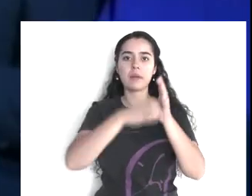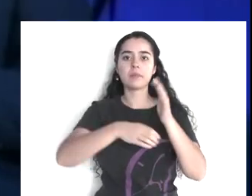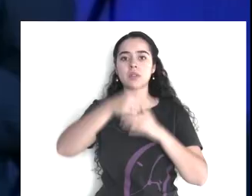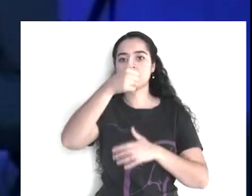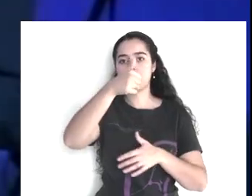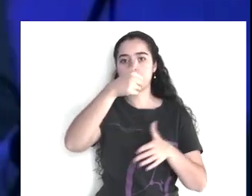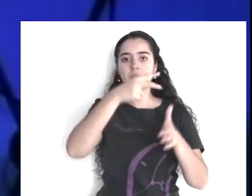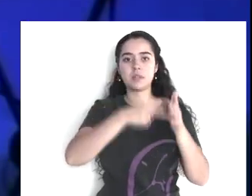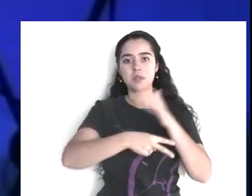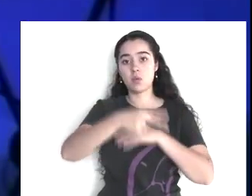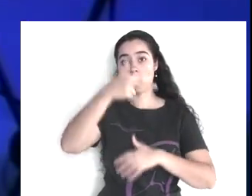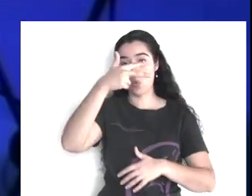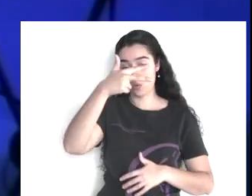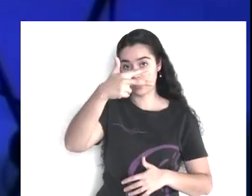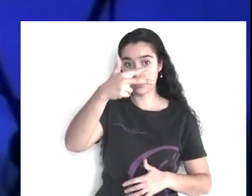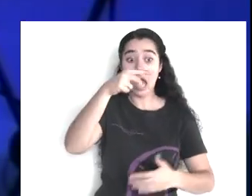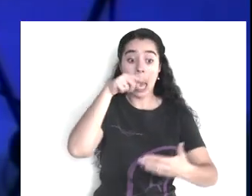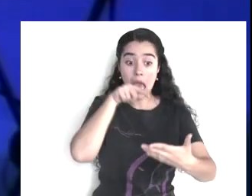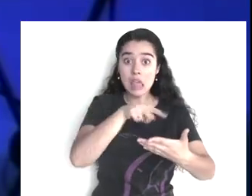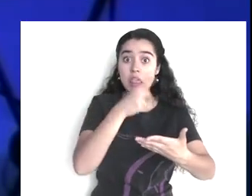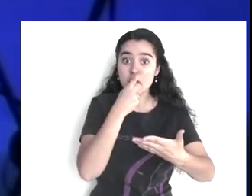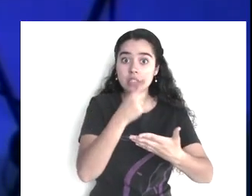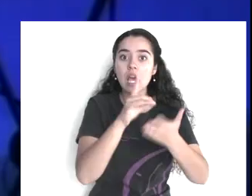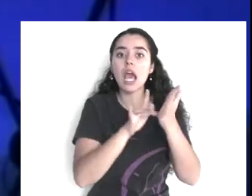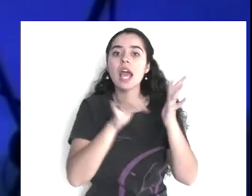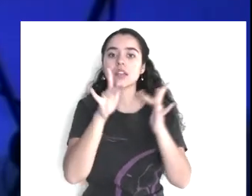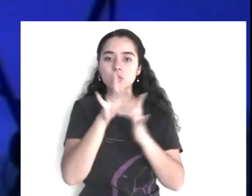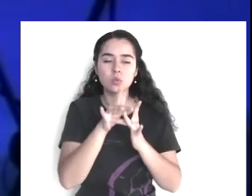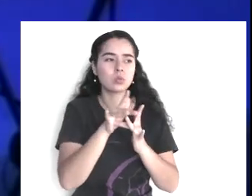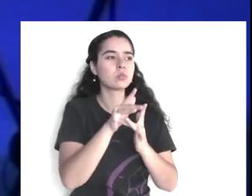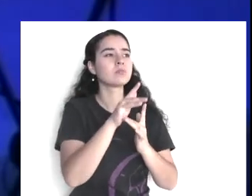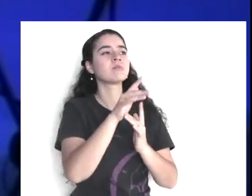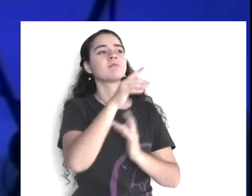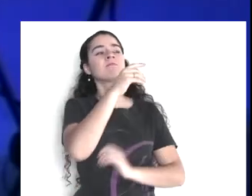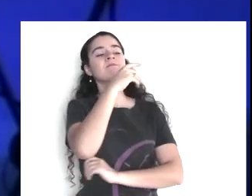Jesús conocía el pensamiento de ellos.